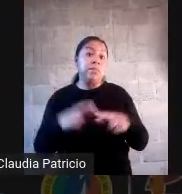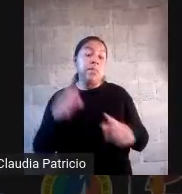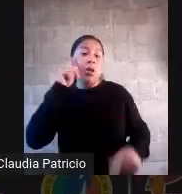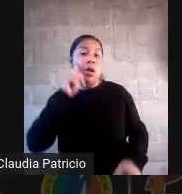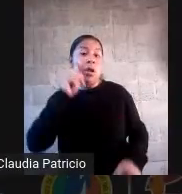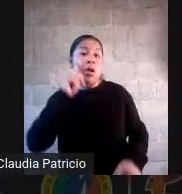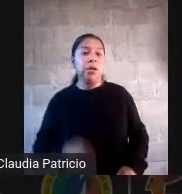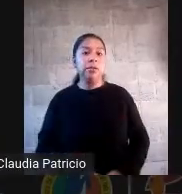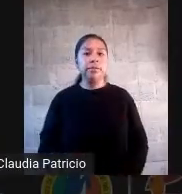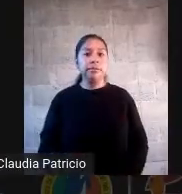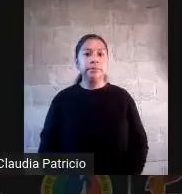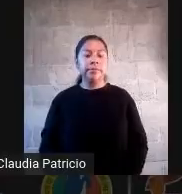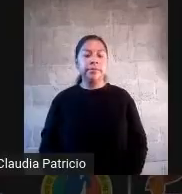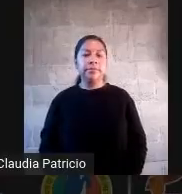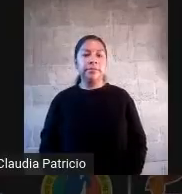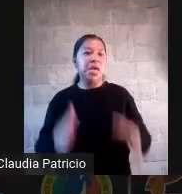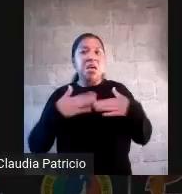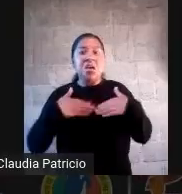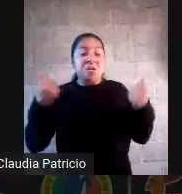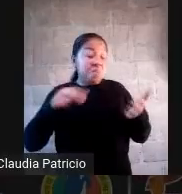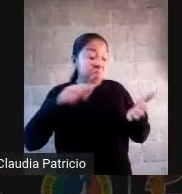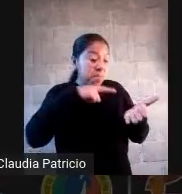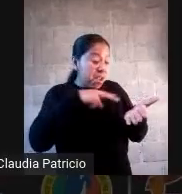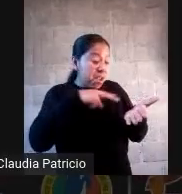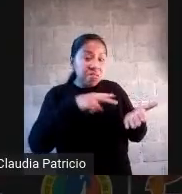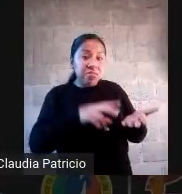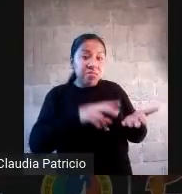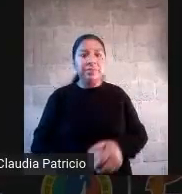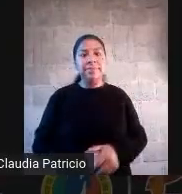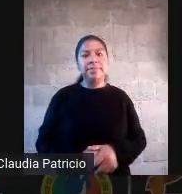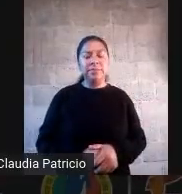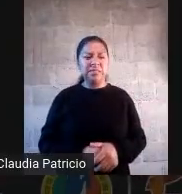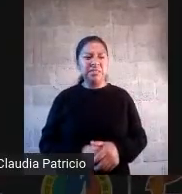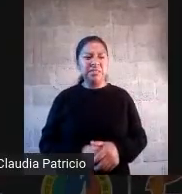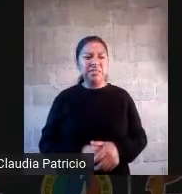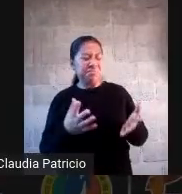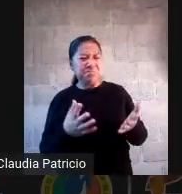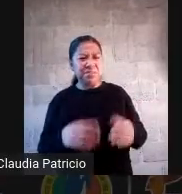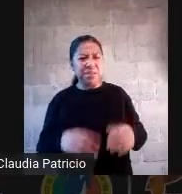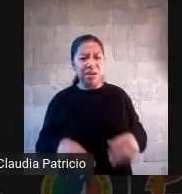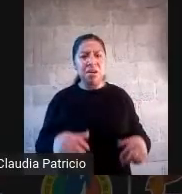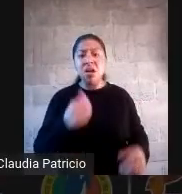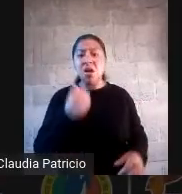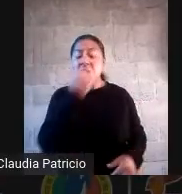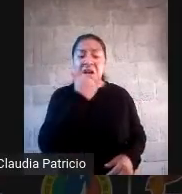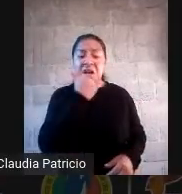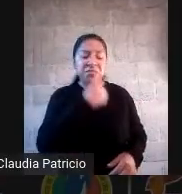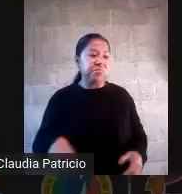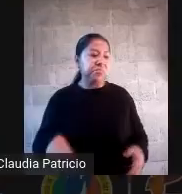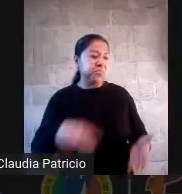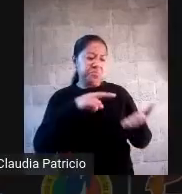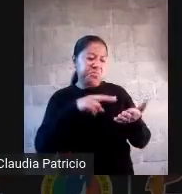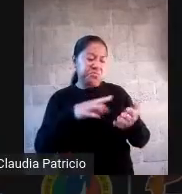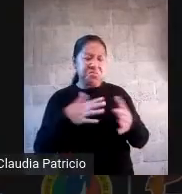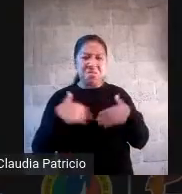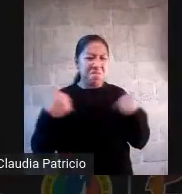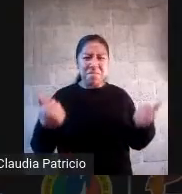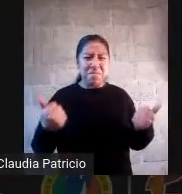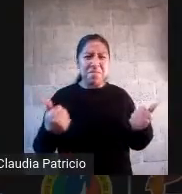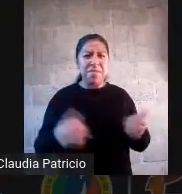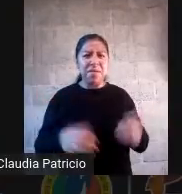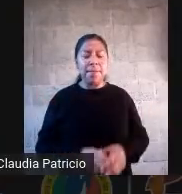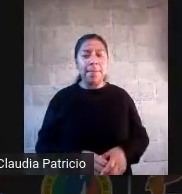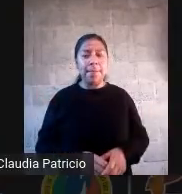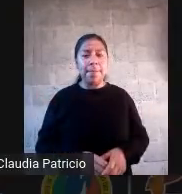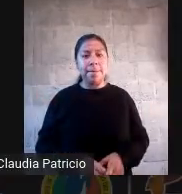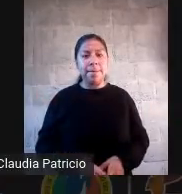lectora está por los suelos, hay que hacer un programa, sí, qué bueno, el acuerdo, la indicación está dada, pero ustedes